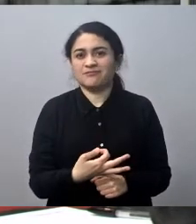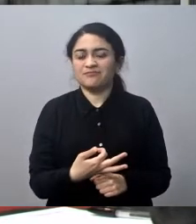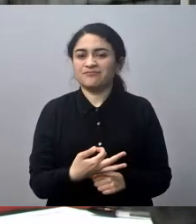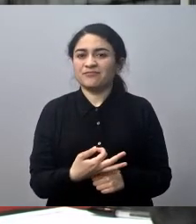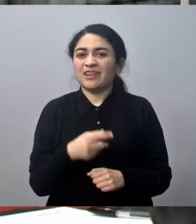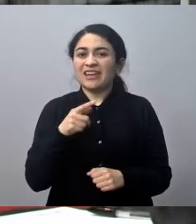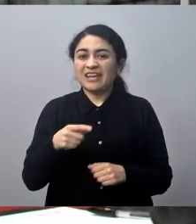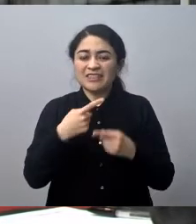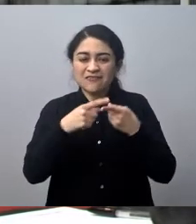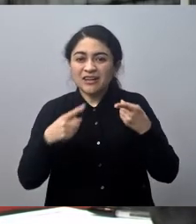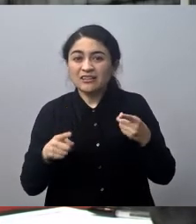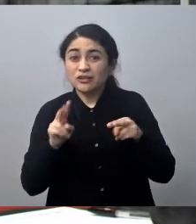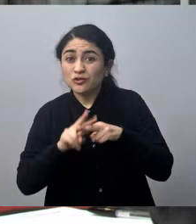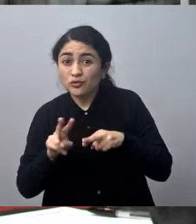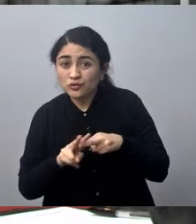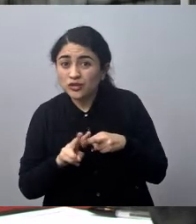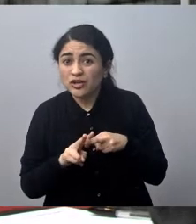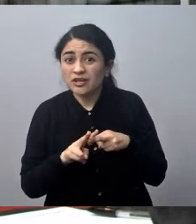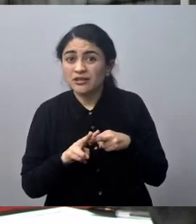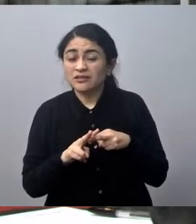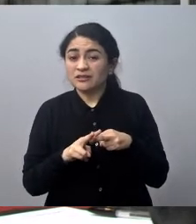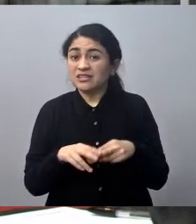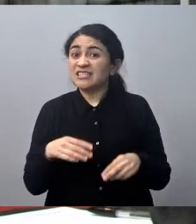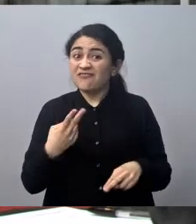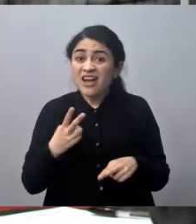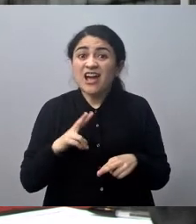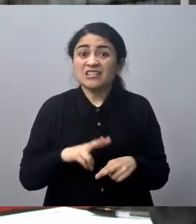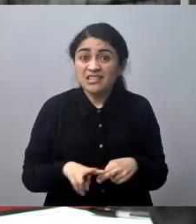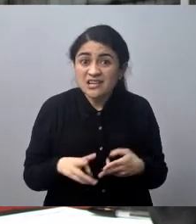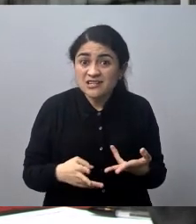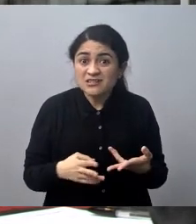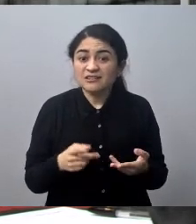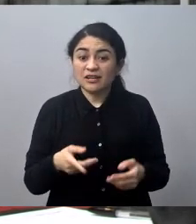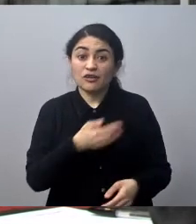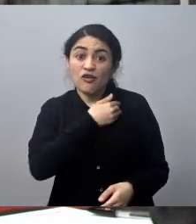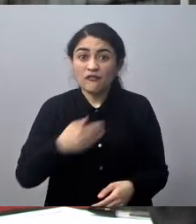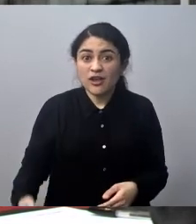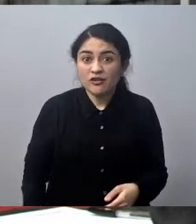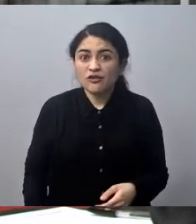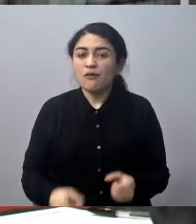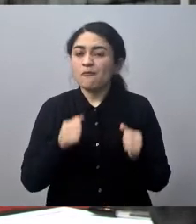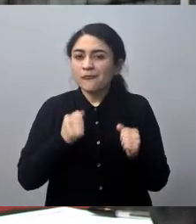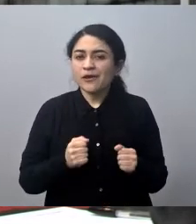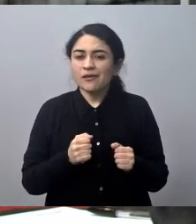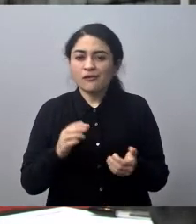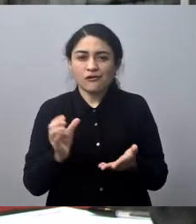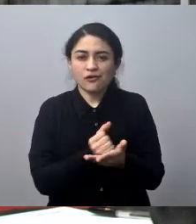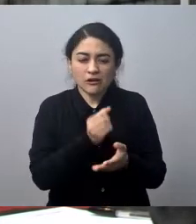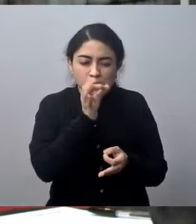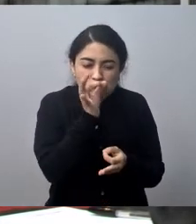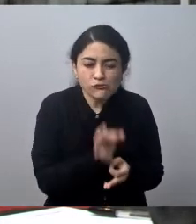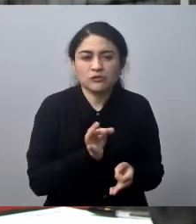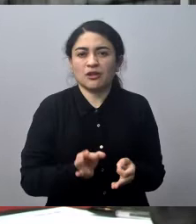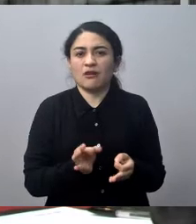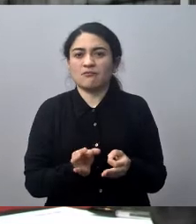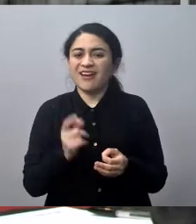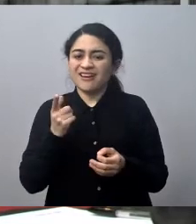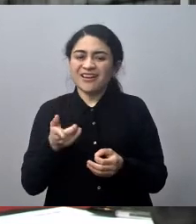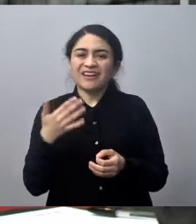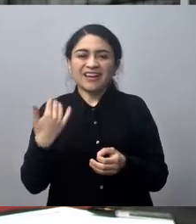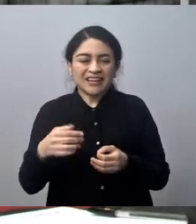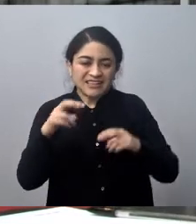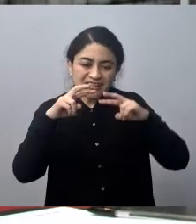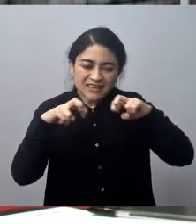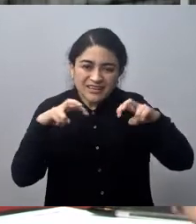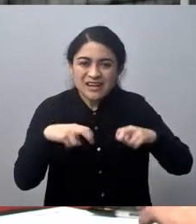medidas que se vayan a tomar ¿no es cierto? por respecto al Estado pueda ser concreta hay análisis que se deben hacer no